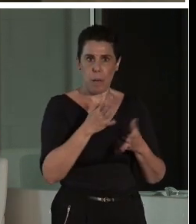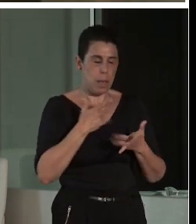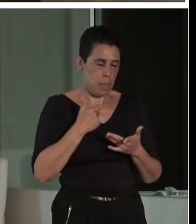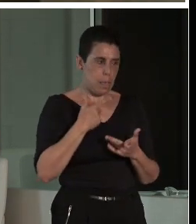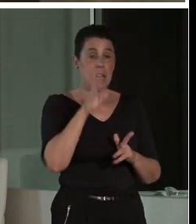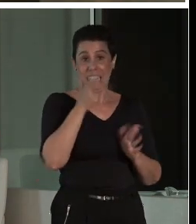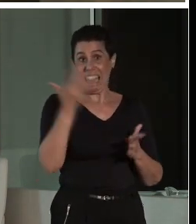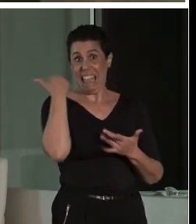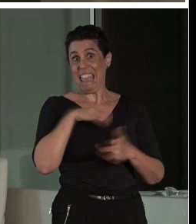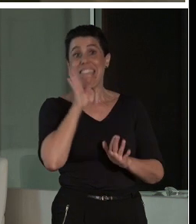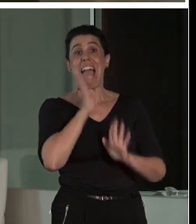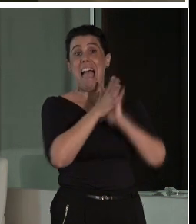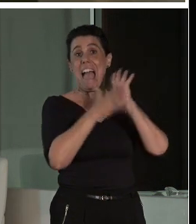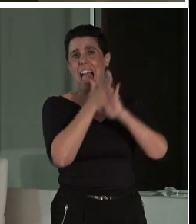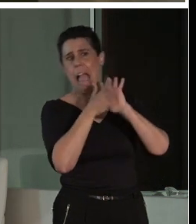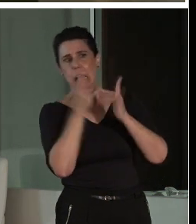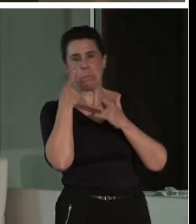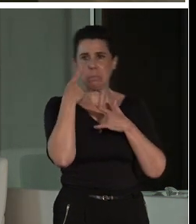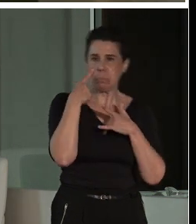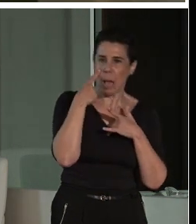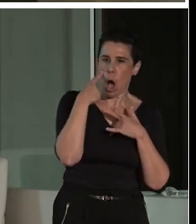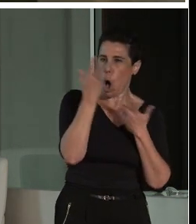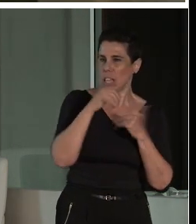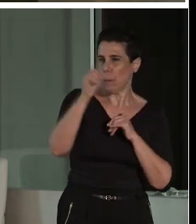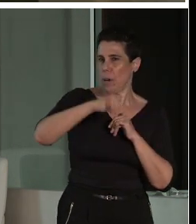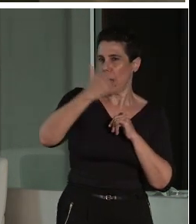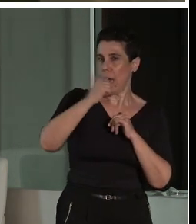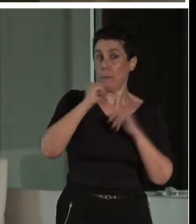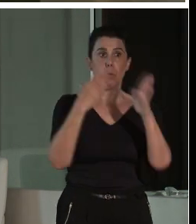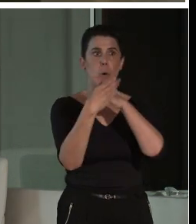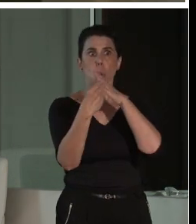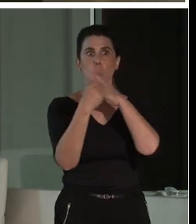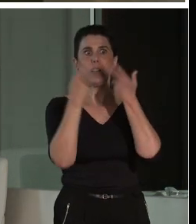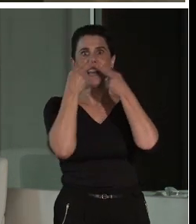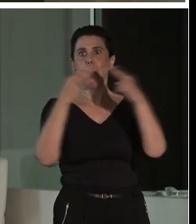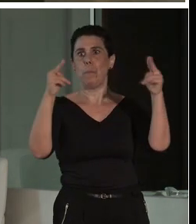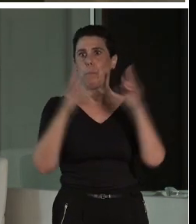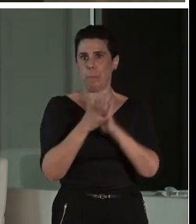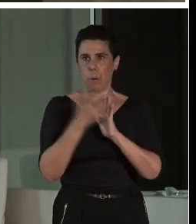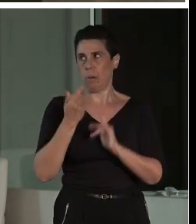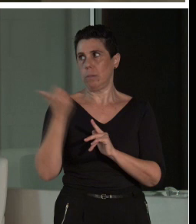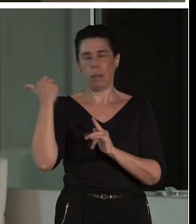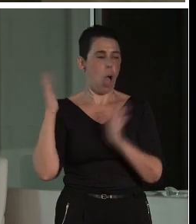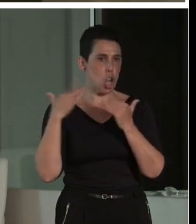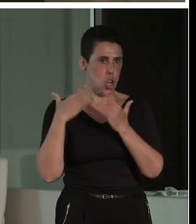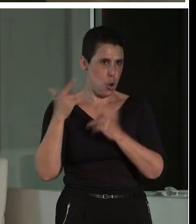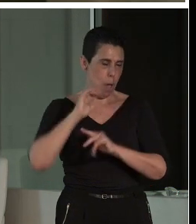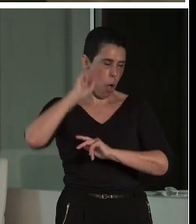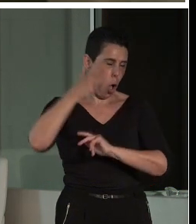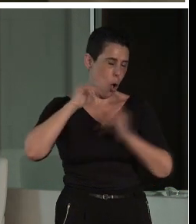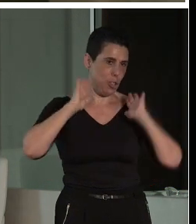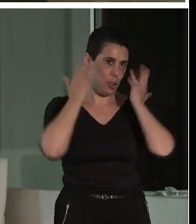público, os digo que desde el año 2002 nosotros estamos haciendo evaluaciones de público, que eso no lo he traído porque eso es otro congreso,